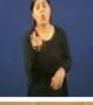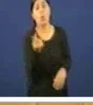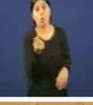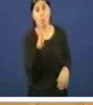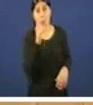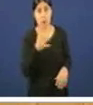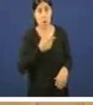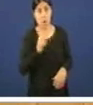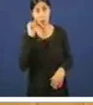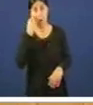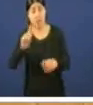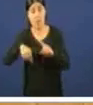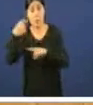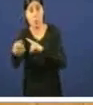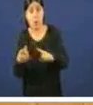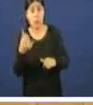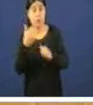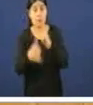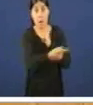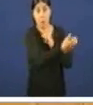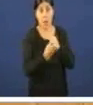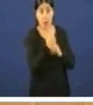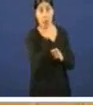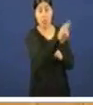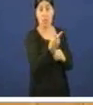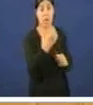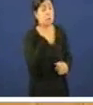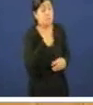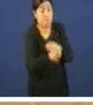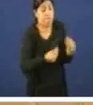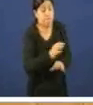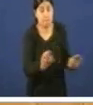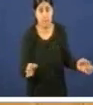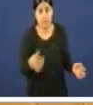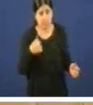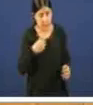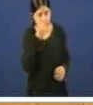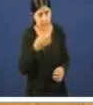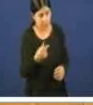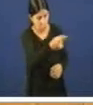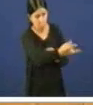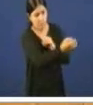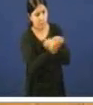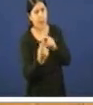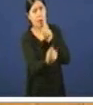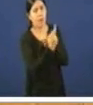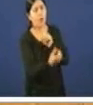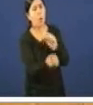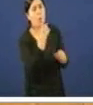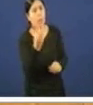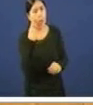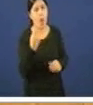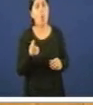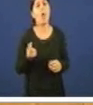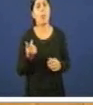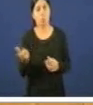venha a contar aquí vostedes e que non puidemos facer nada estaría ben que ose non o contase e que ose aquí o soubéssemos pero mire dicía